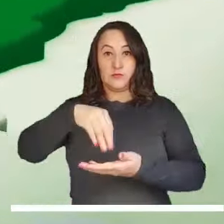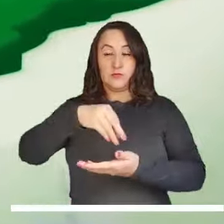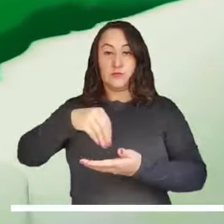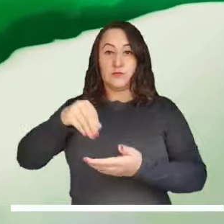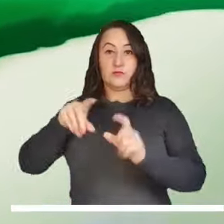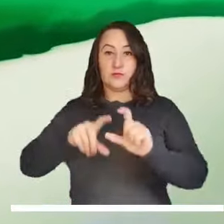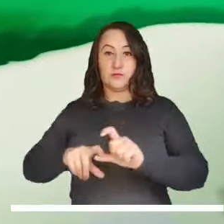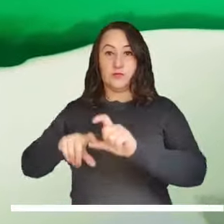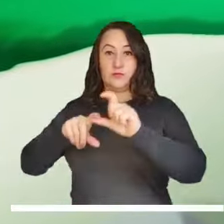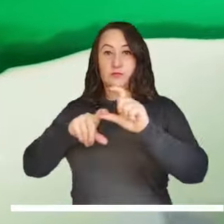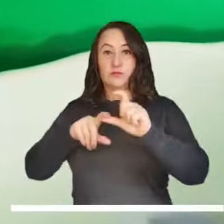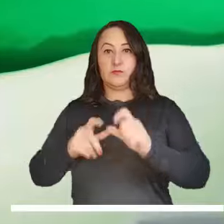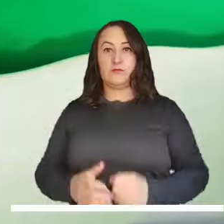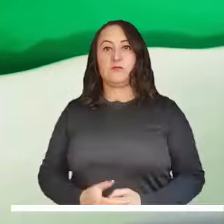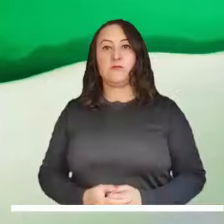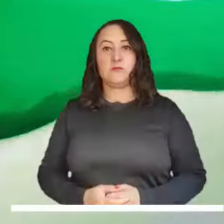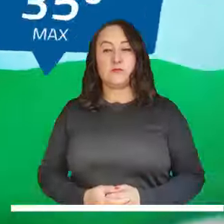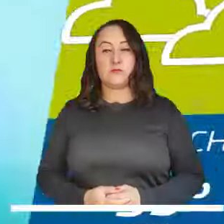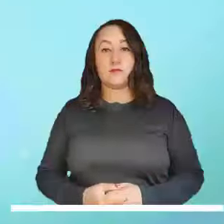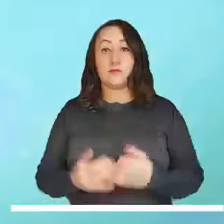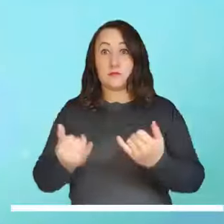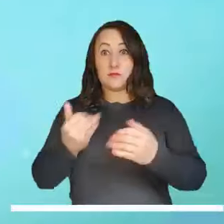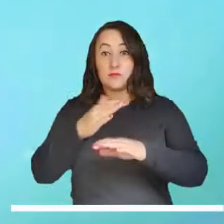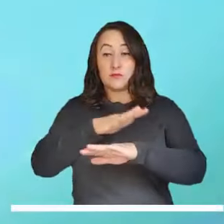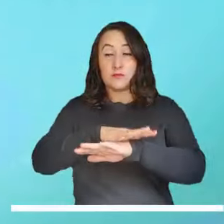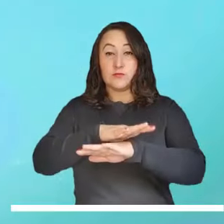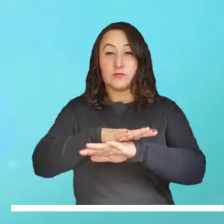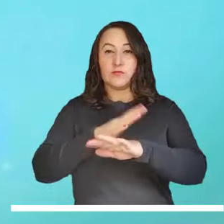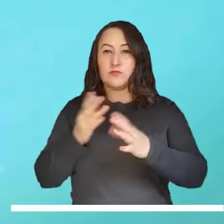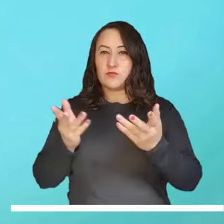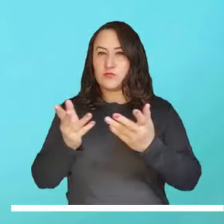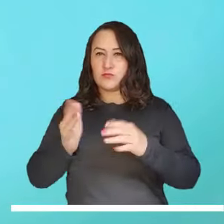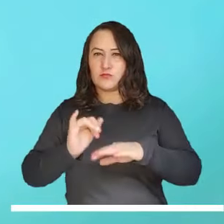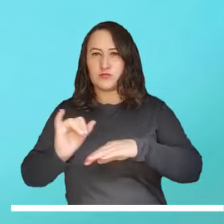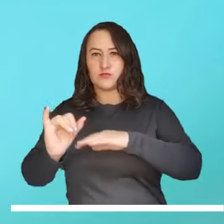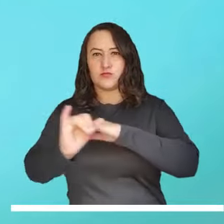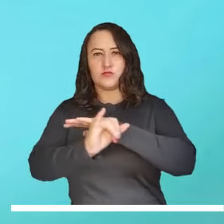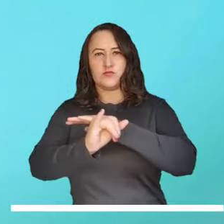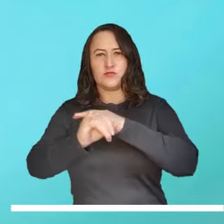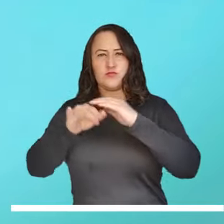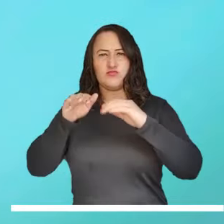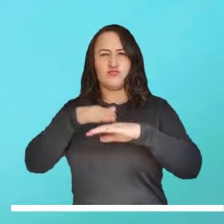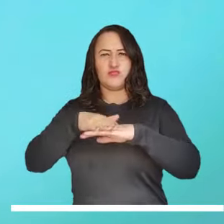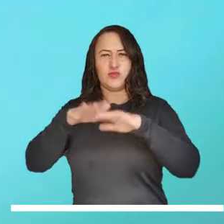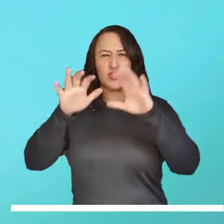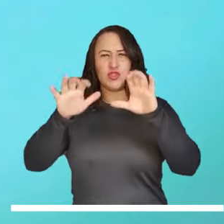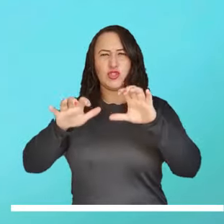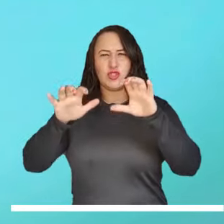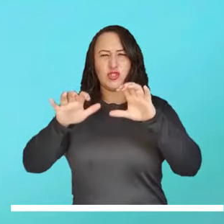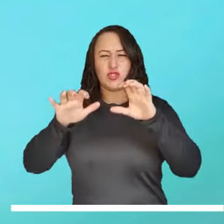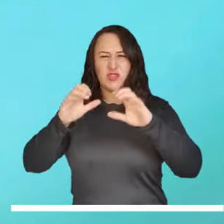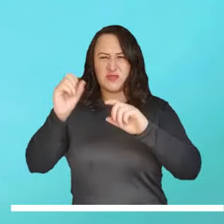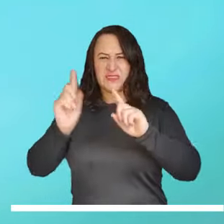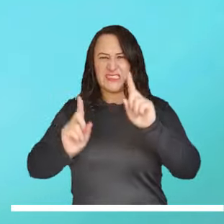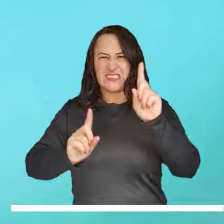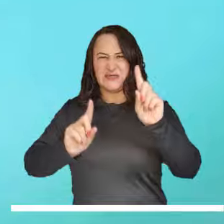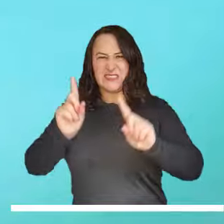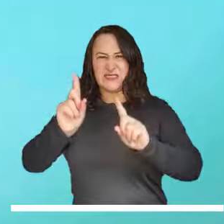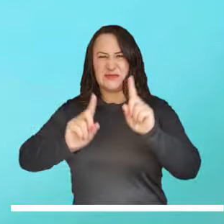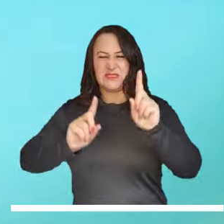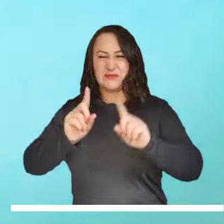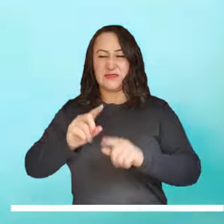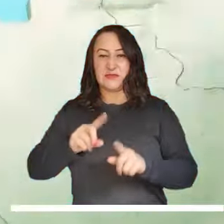La Guajira. Las previsiones de la tarde nos indican que las islas podrían llegar con lluvias ocasionales y descargas